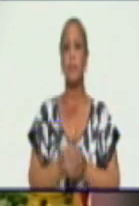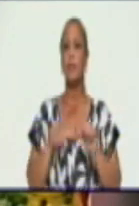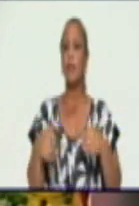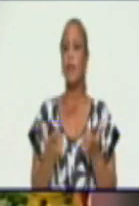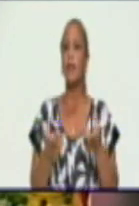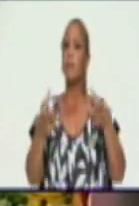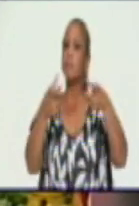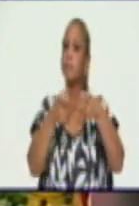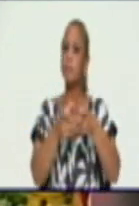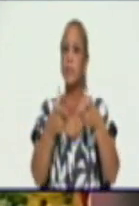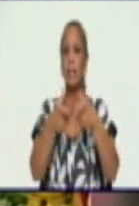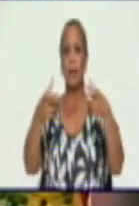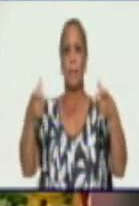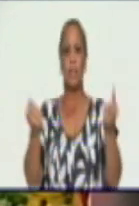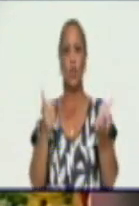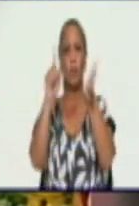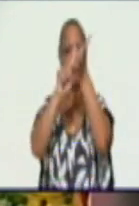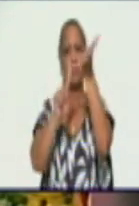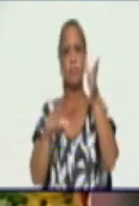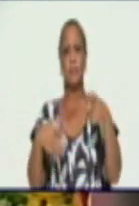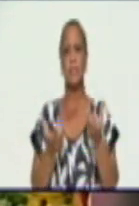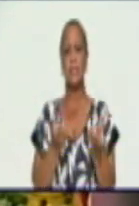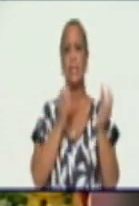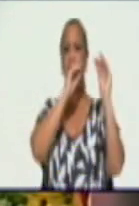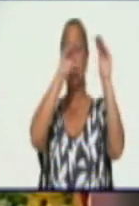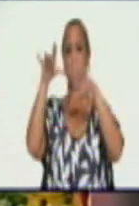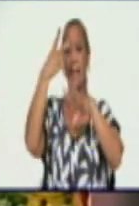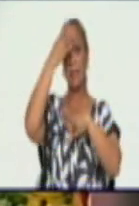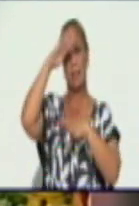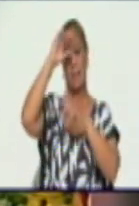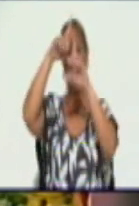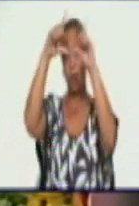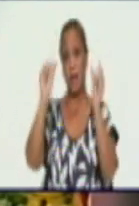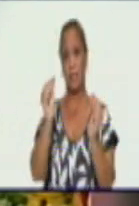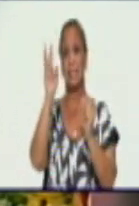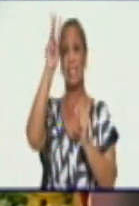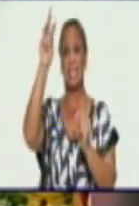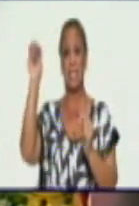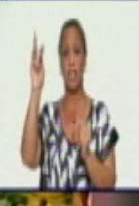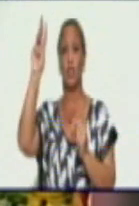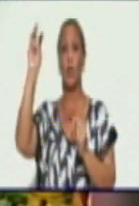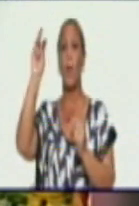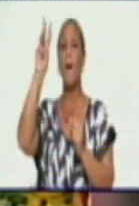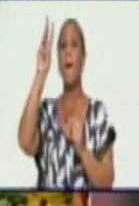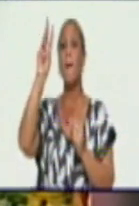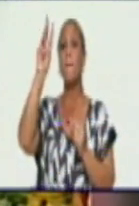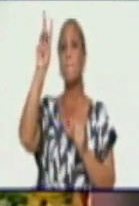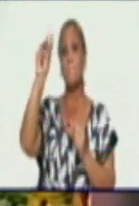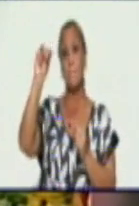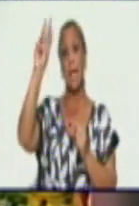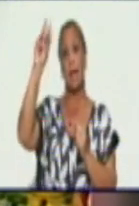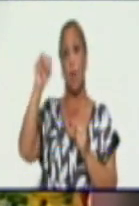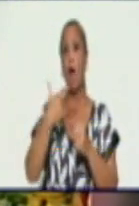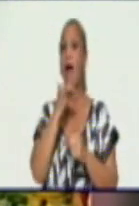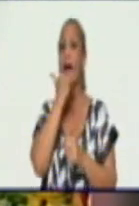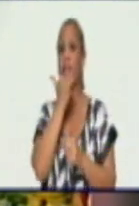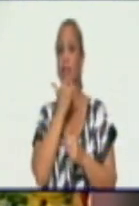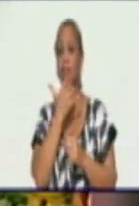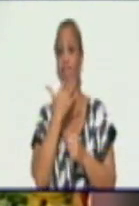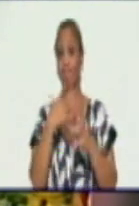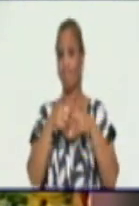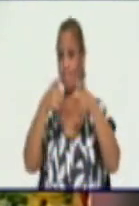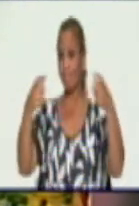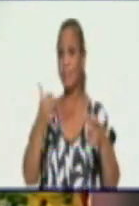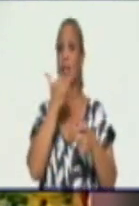eso unido al incremento de la demanda a nivel de PEI en más de 300 MW, ha provocado un incremento en las afectaciones a